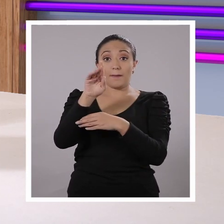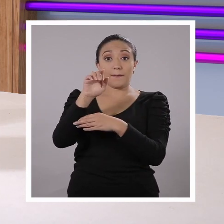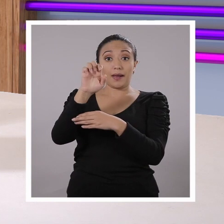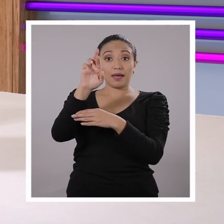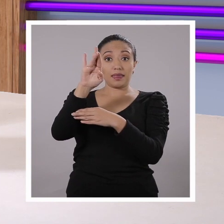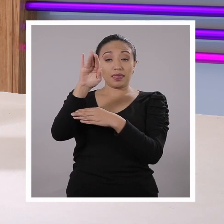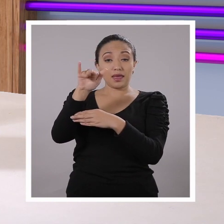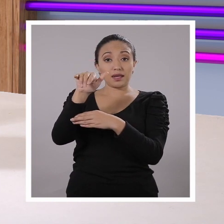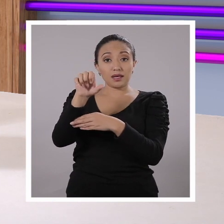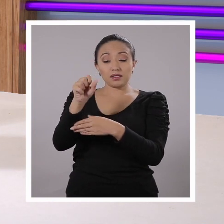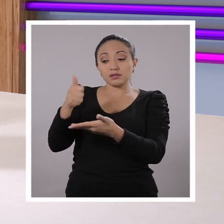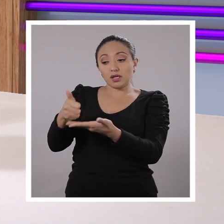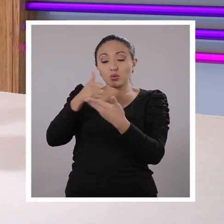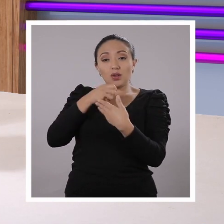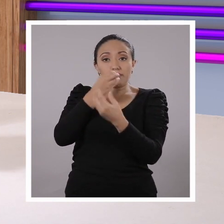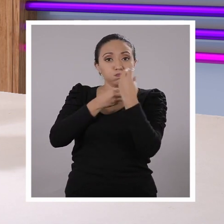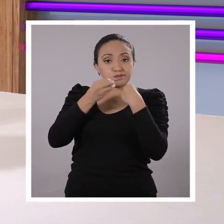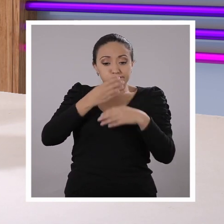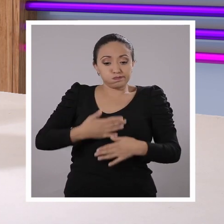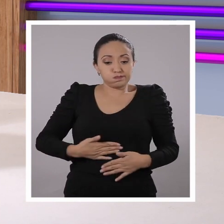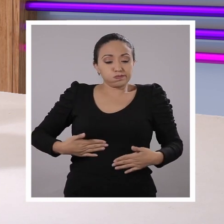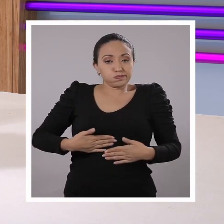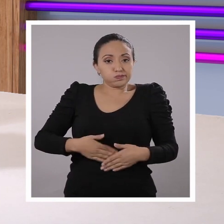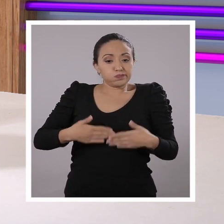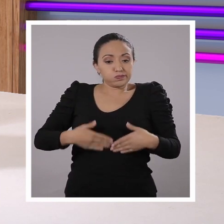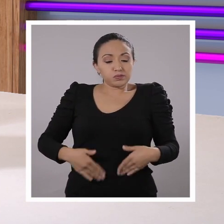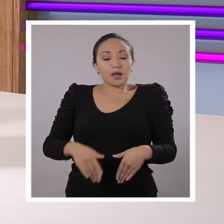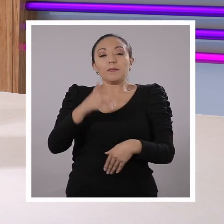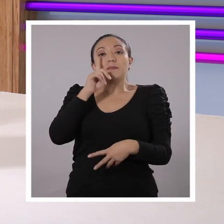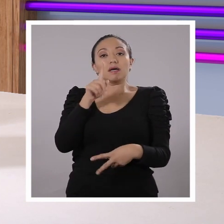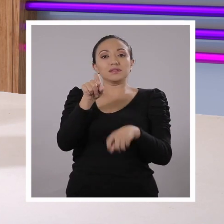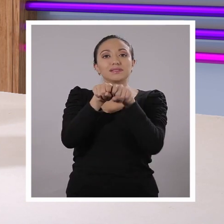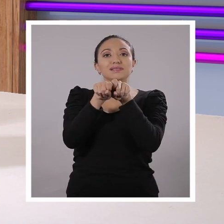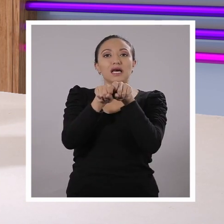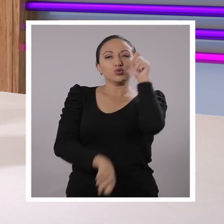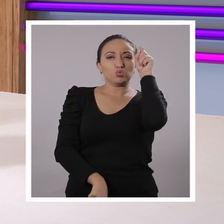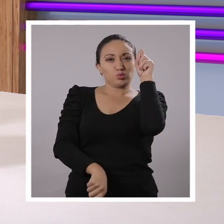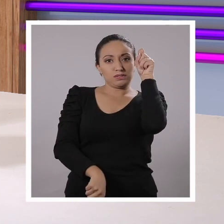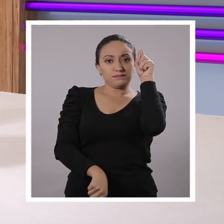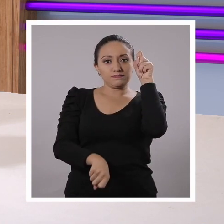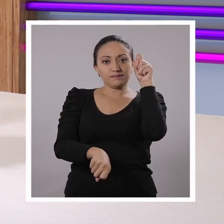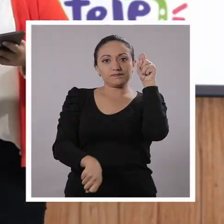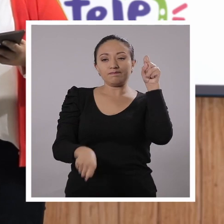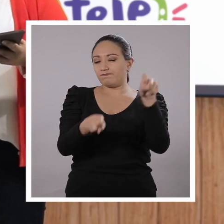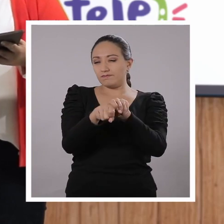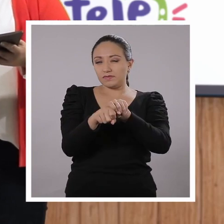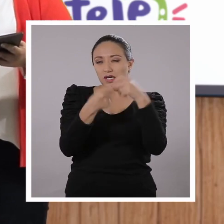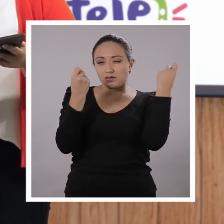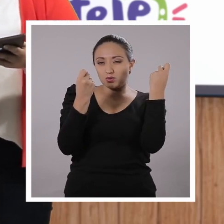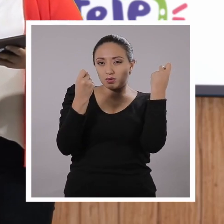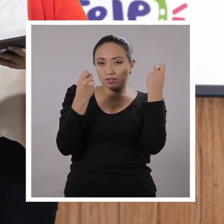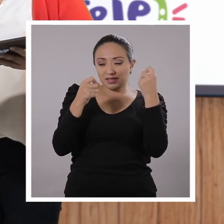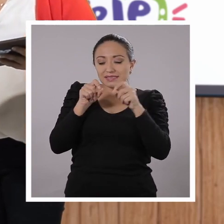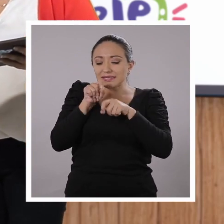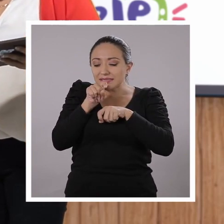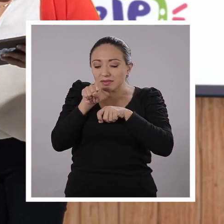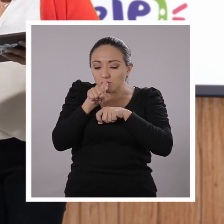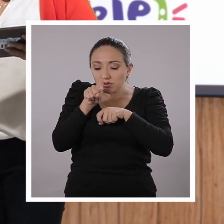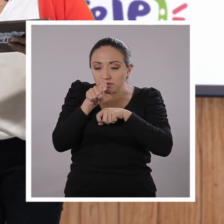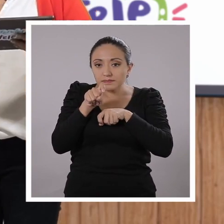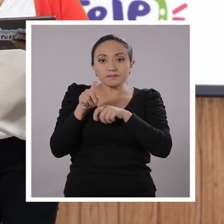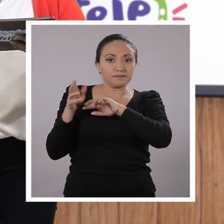Algunas bacterias ayudan a digerir la comida. Y destruir, la siguiente palabra... Ah, aquí está. Las células.